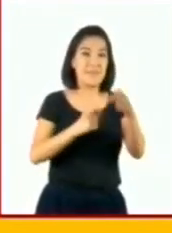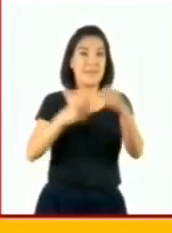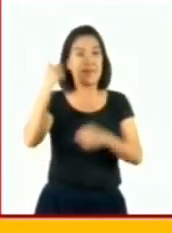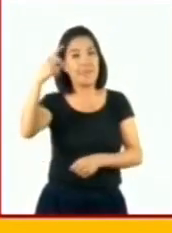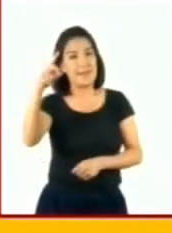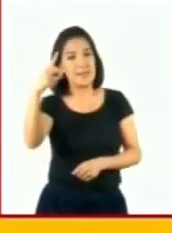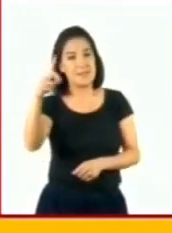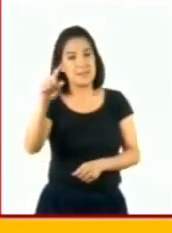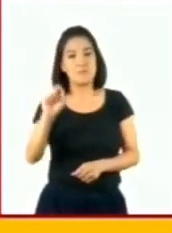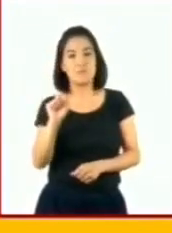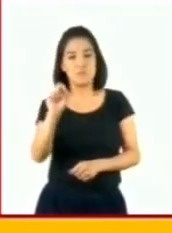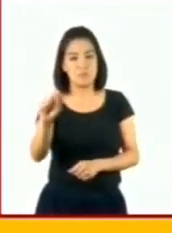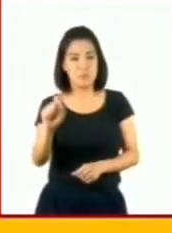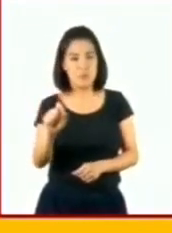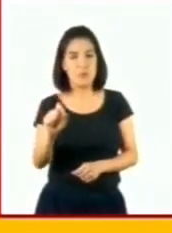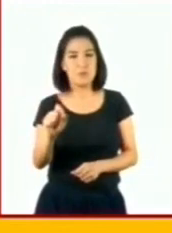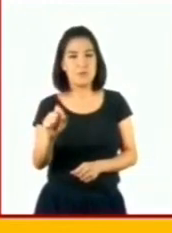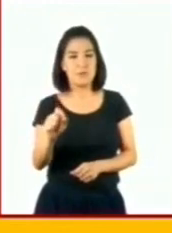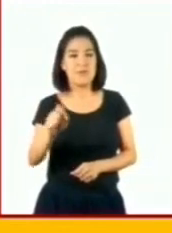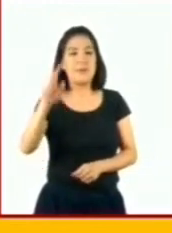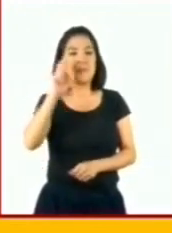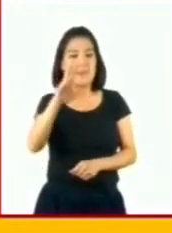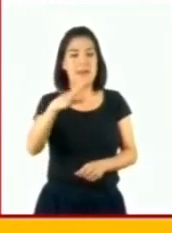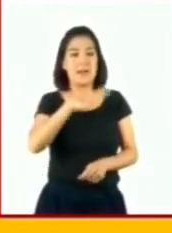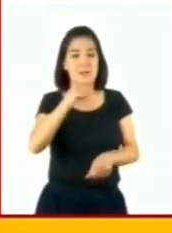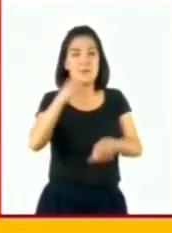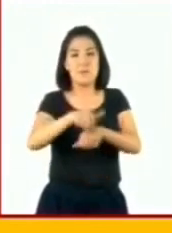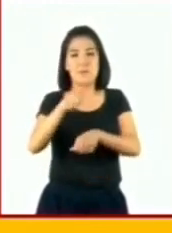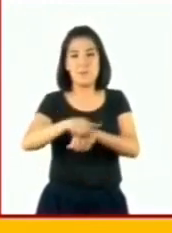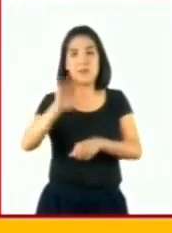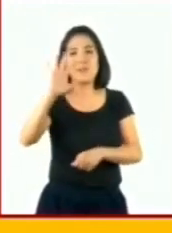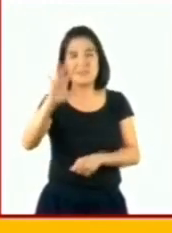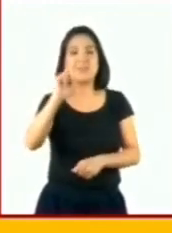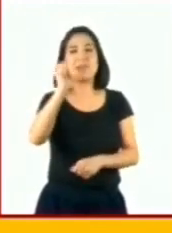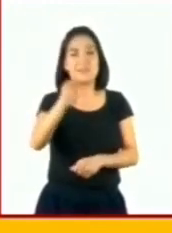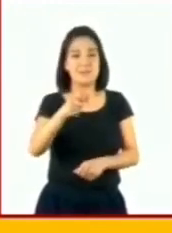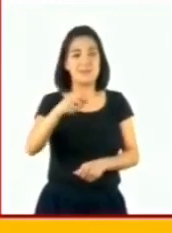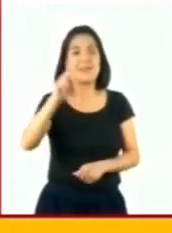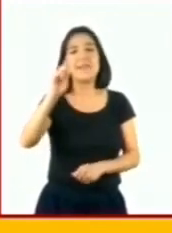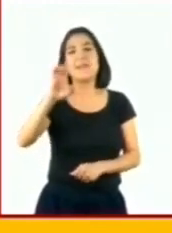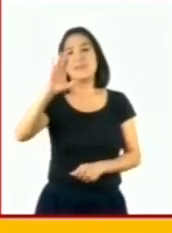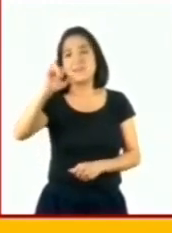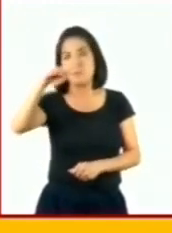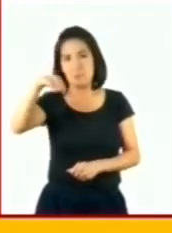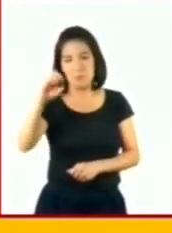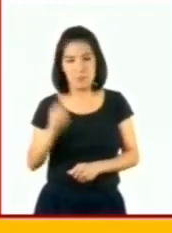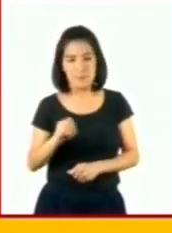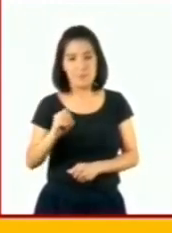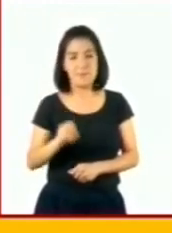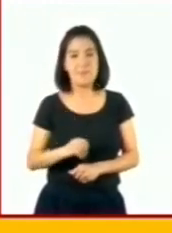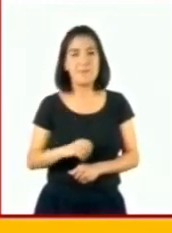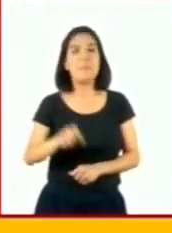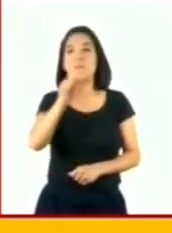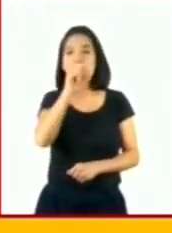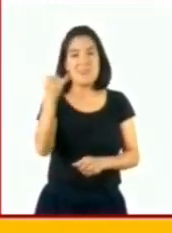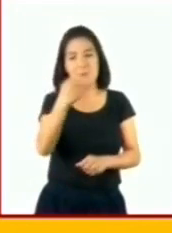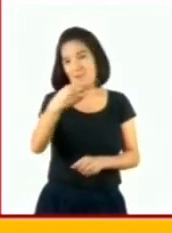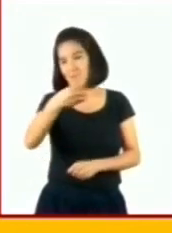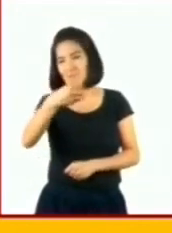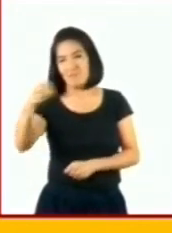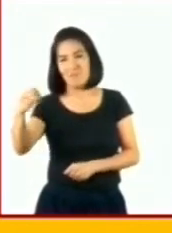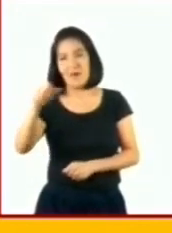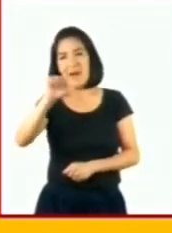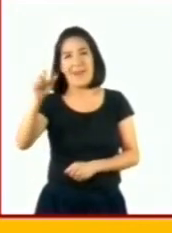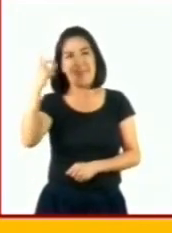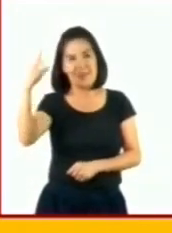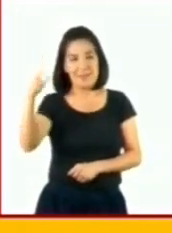del punto decimal, donde está el número 5, corresponde a los décimos. Siguiendo el mismo orden, en la